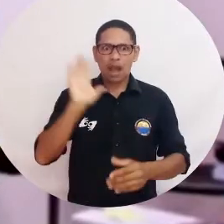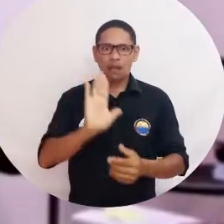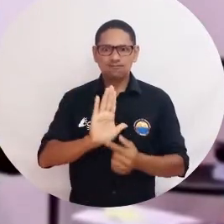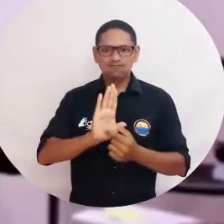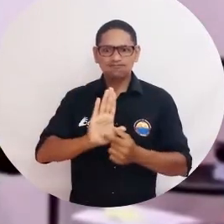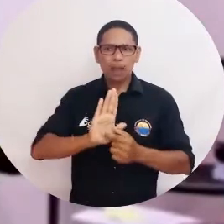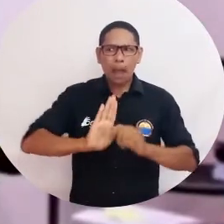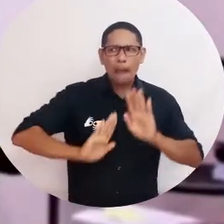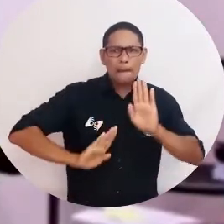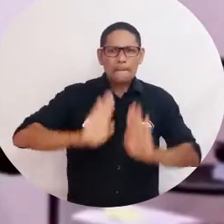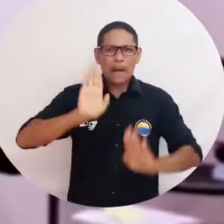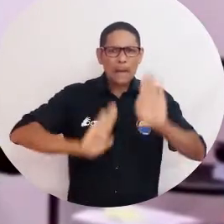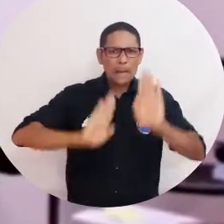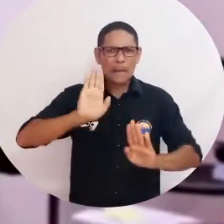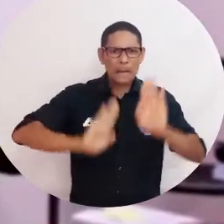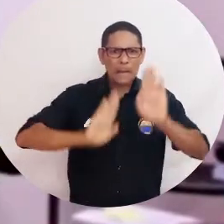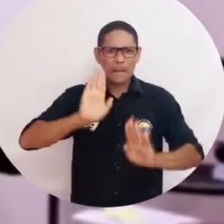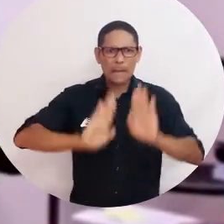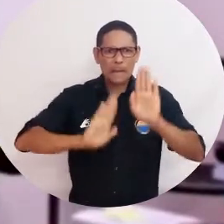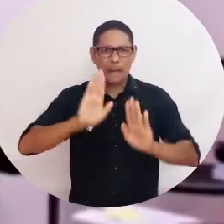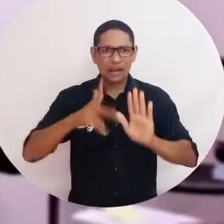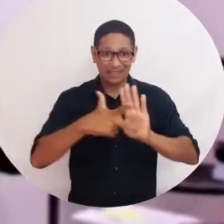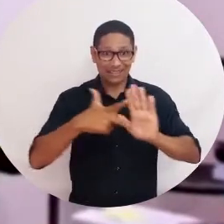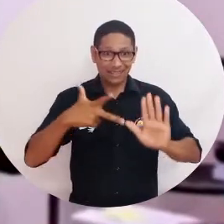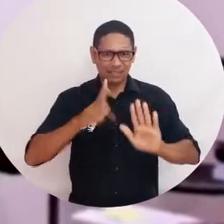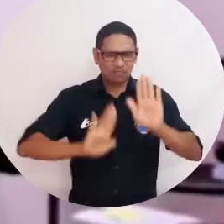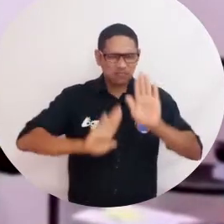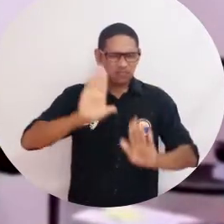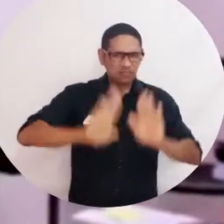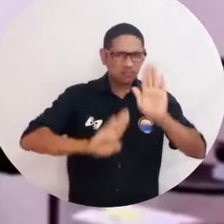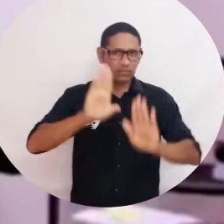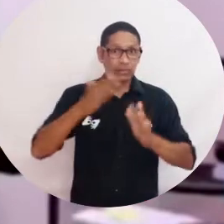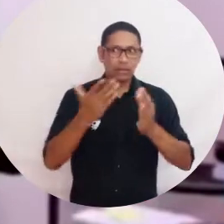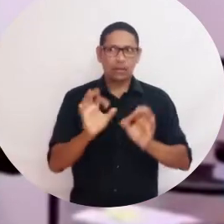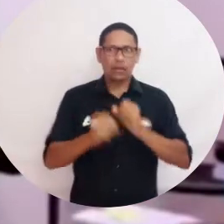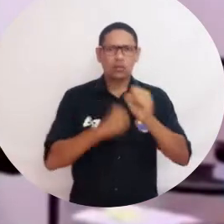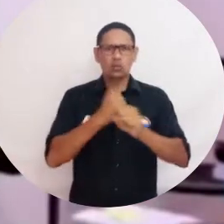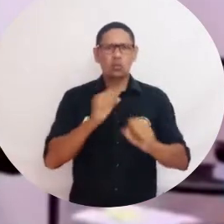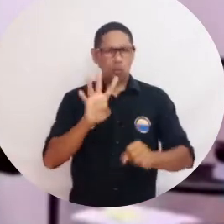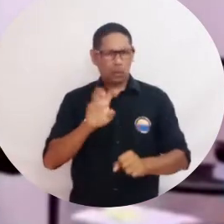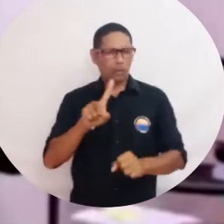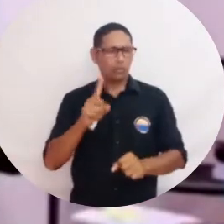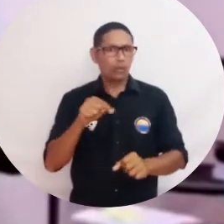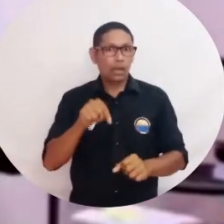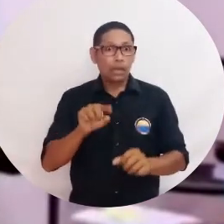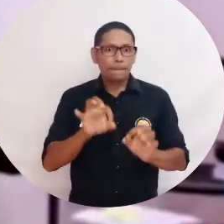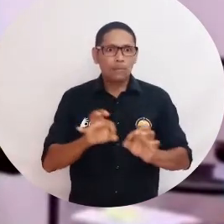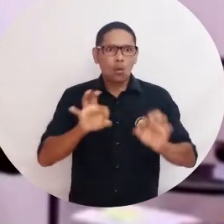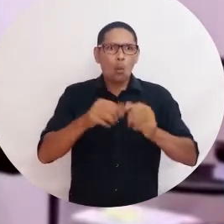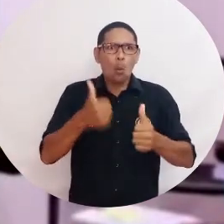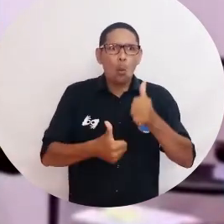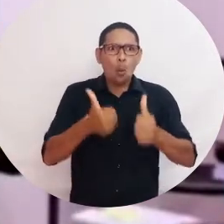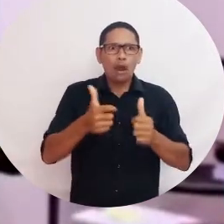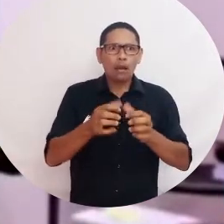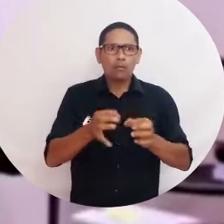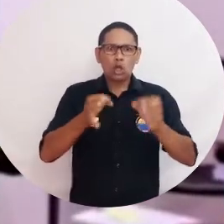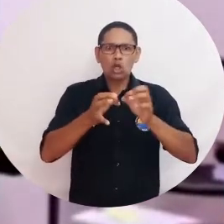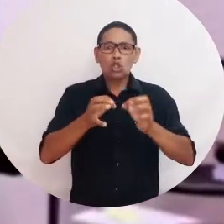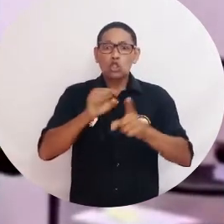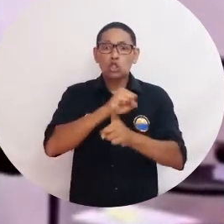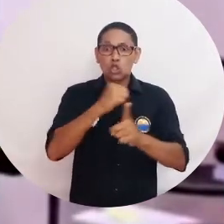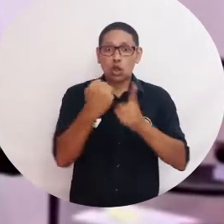característica participativa de esa Constitución del 91 fue